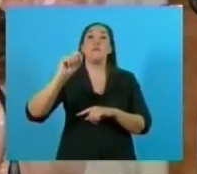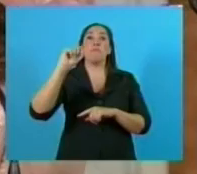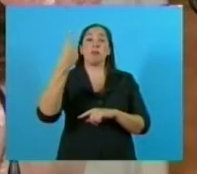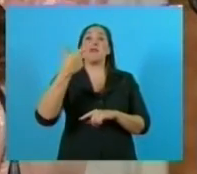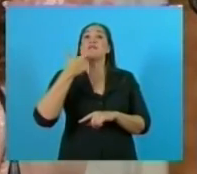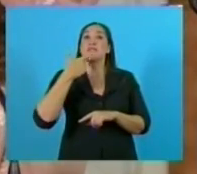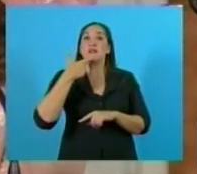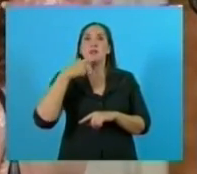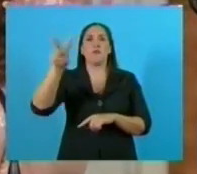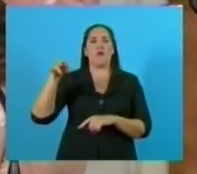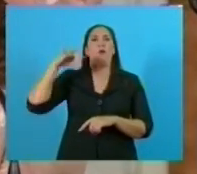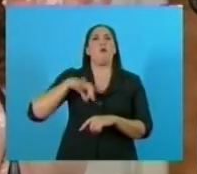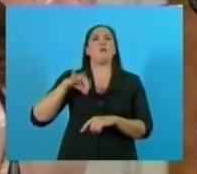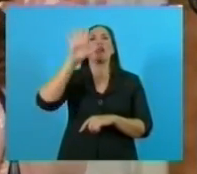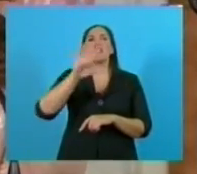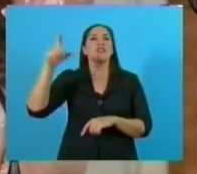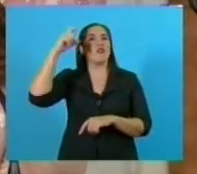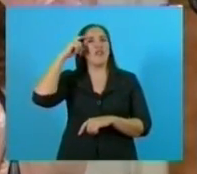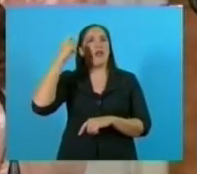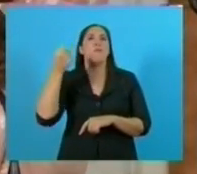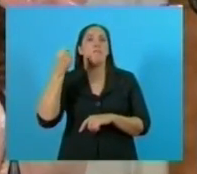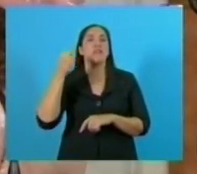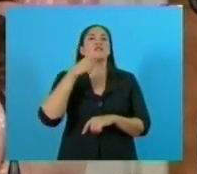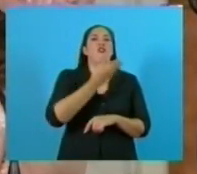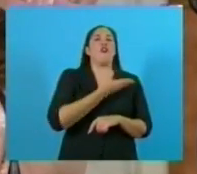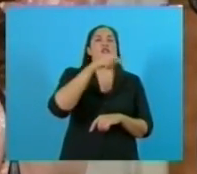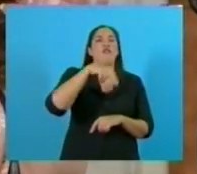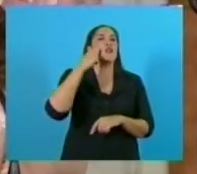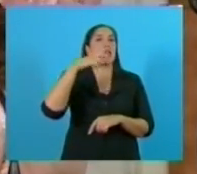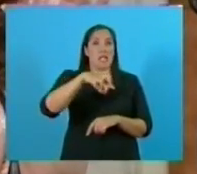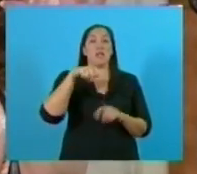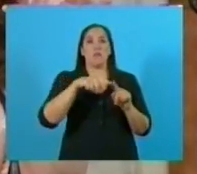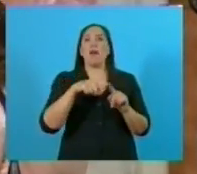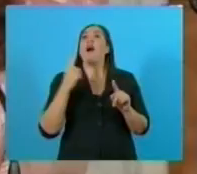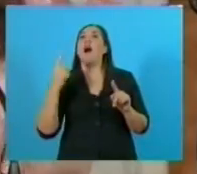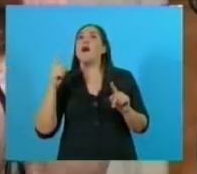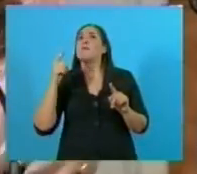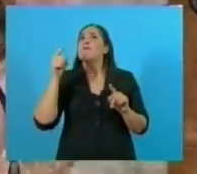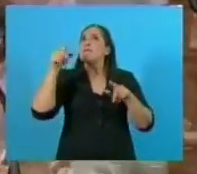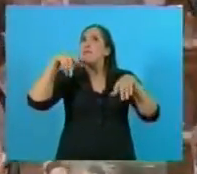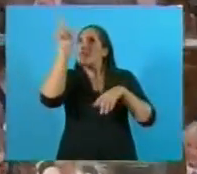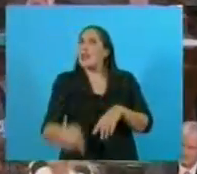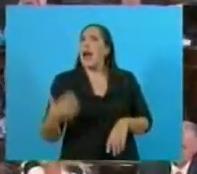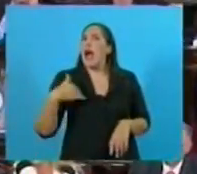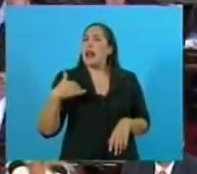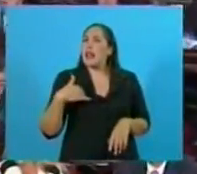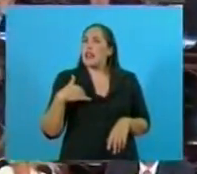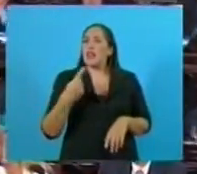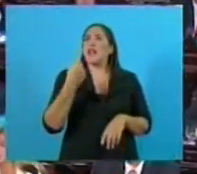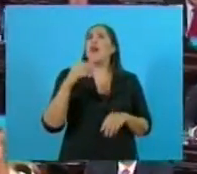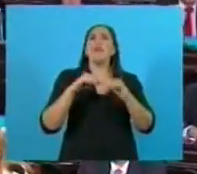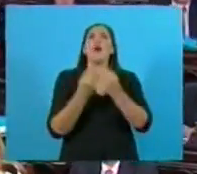septiembre cobran 510 pesos por el FONID cada uno de los docentes argentinos, 1.200.000